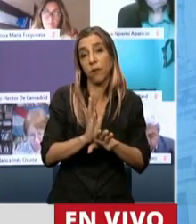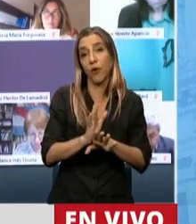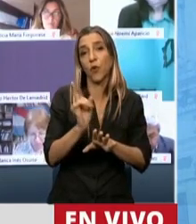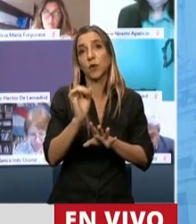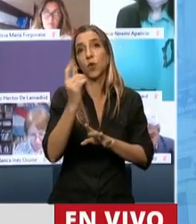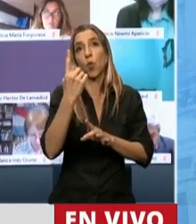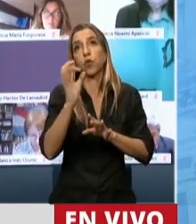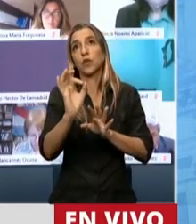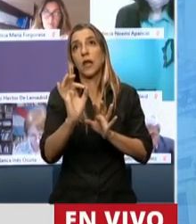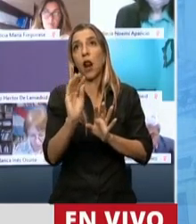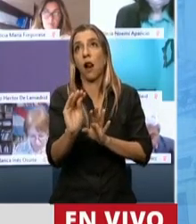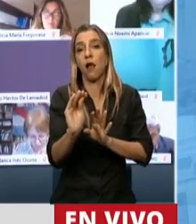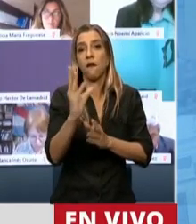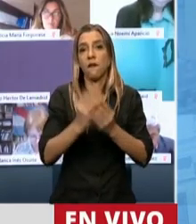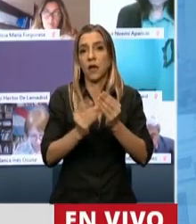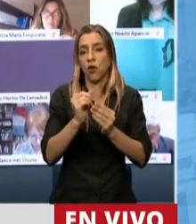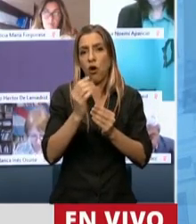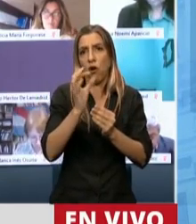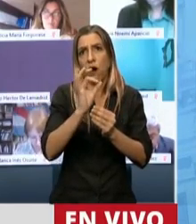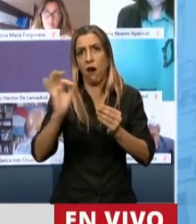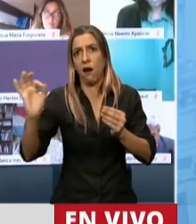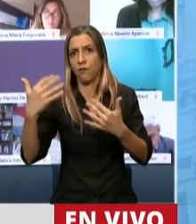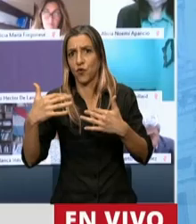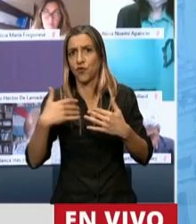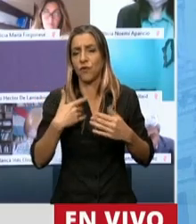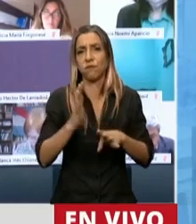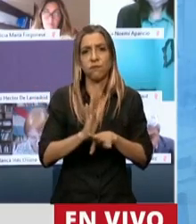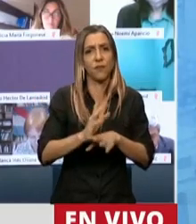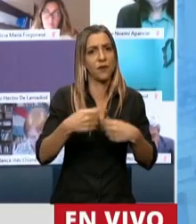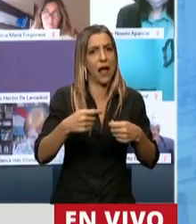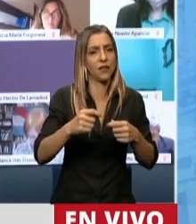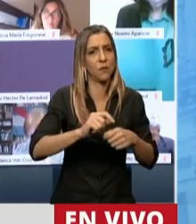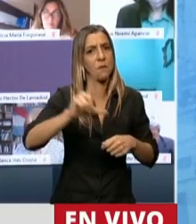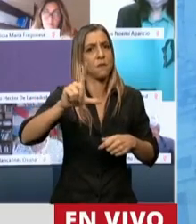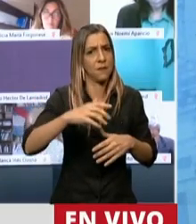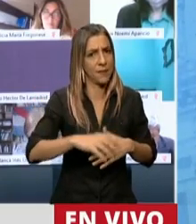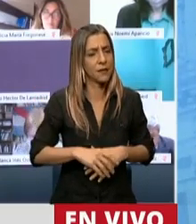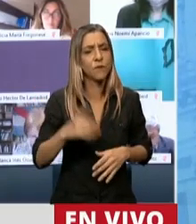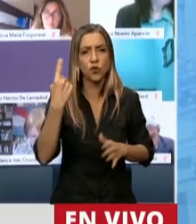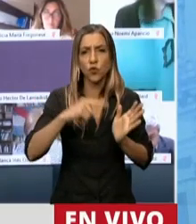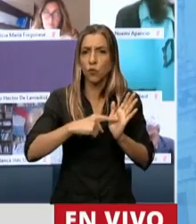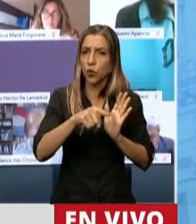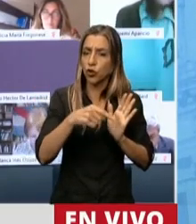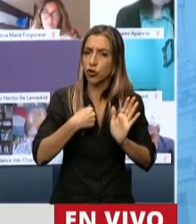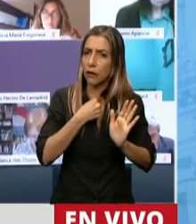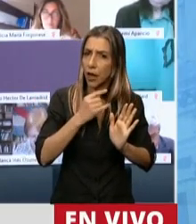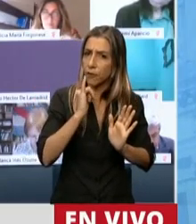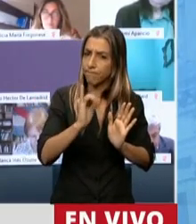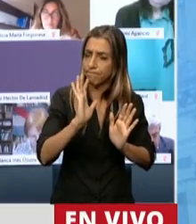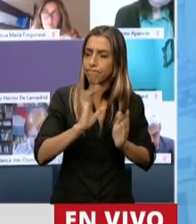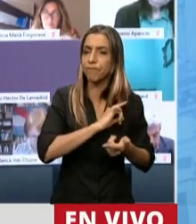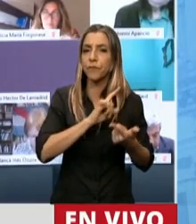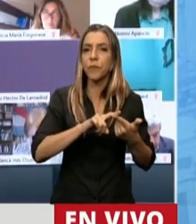porque el costo es menos de 10 veces lo que mencionaba. Esto es un tema que particularmente quería marcar. No voy a